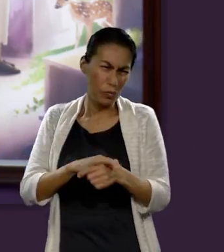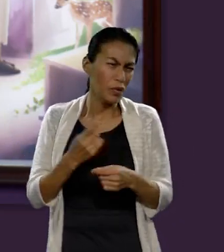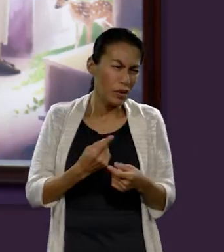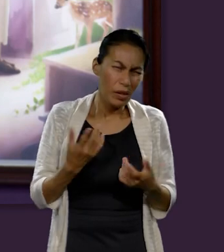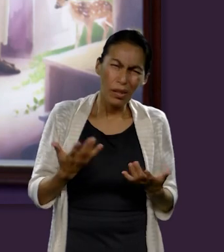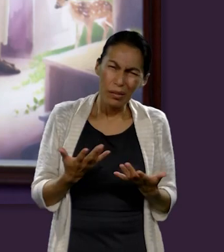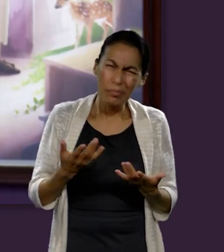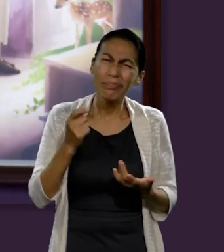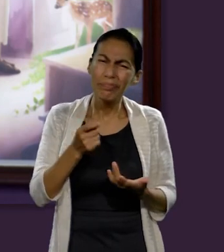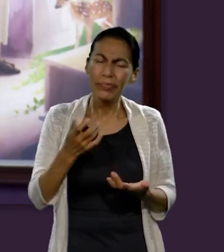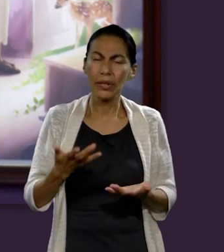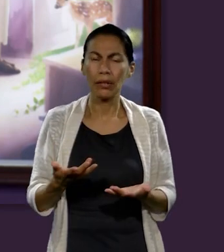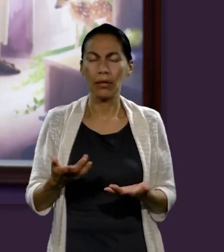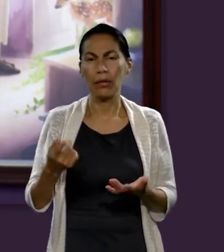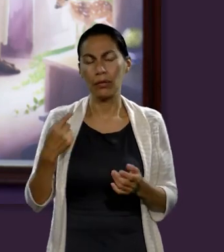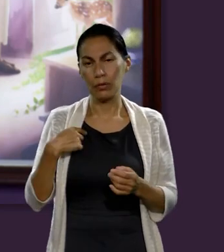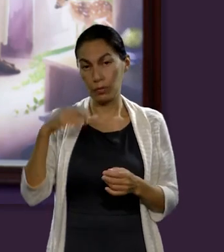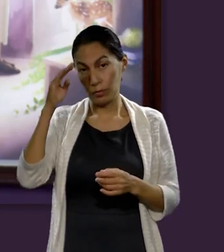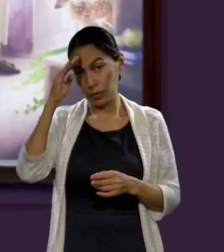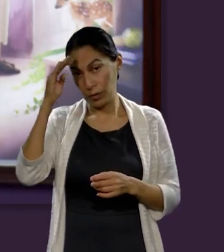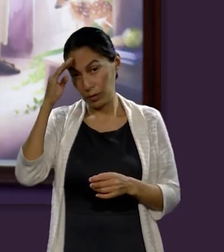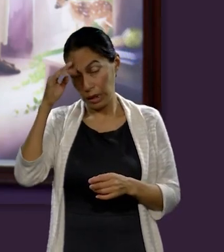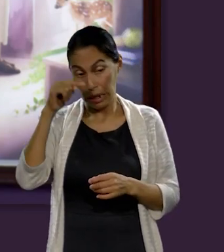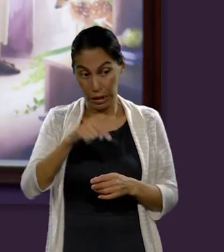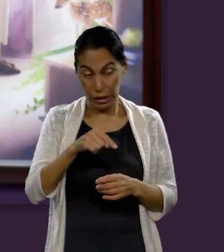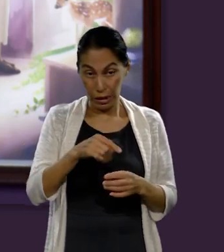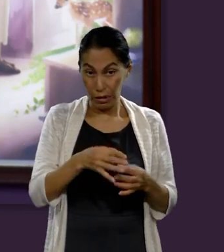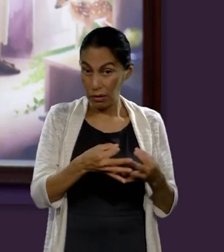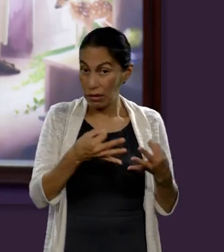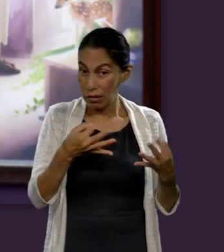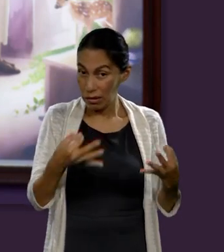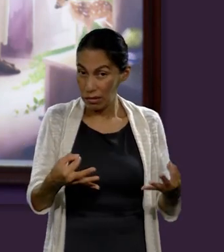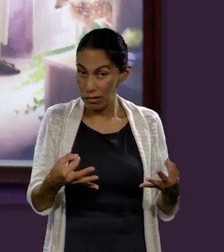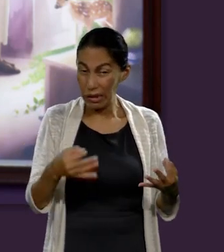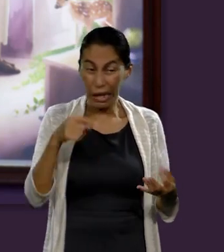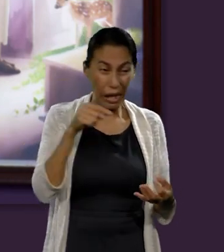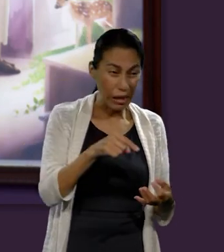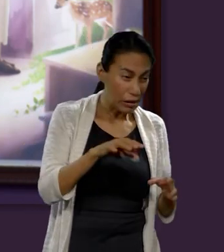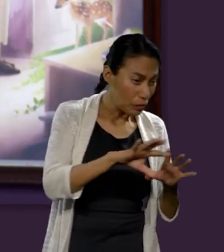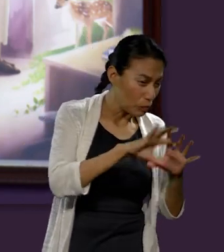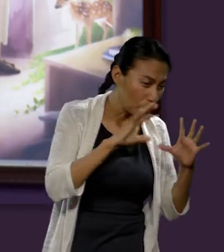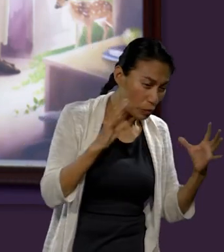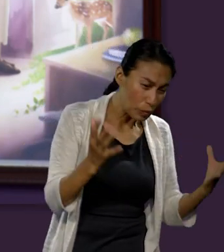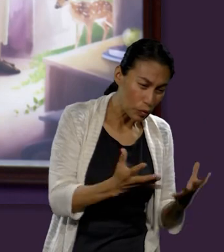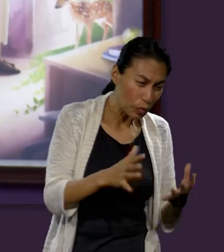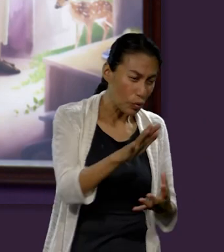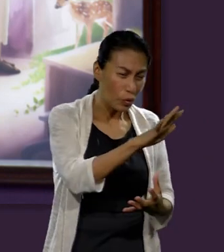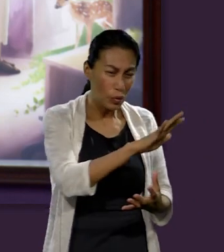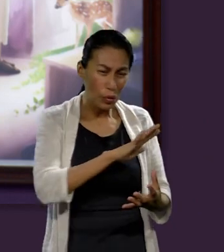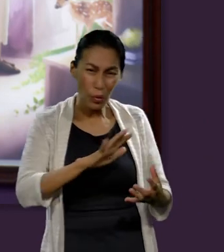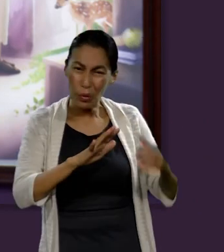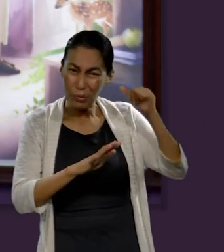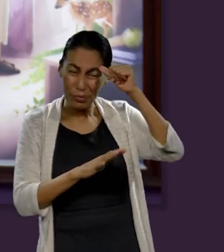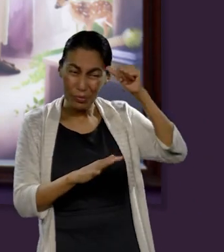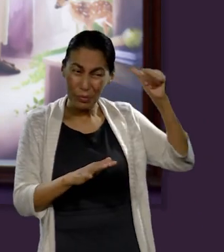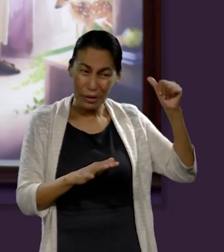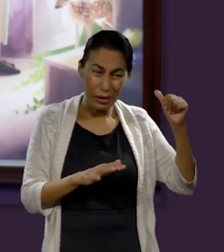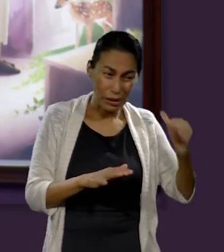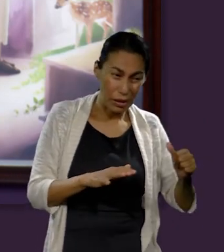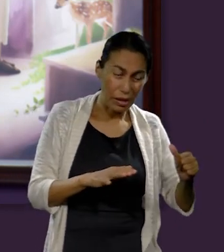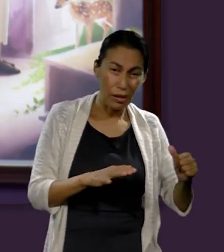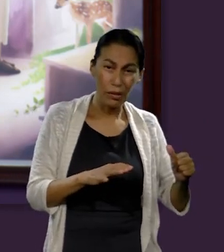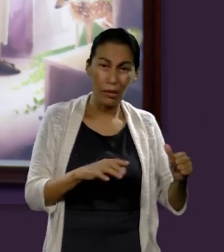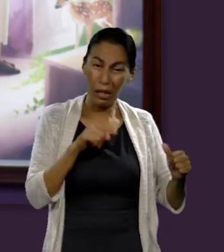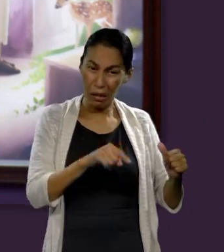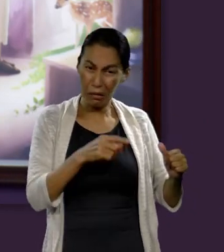que queremos? yo creo que en parte es porque esta tierra bajo la condición en la que estamos bajo el pecado en el que vivimos